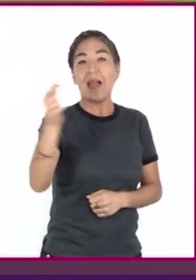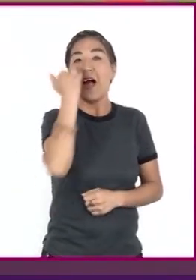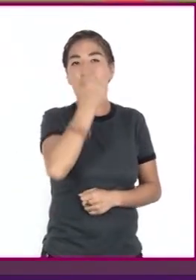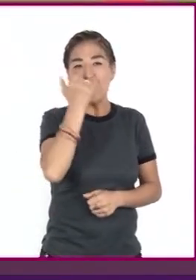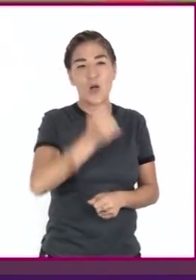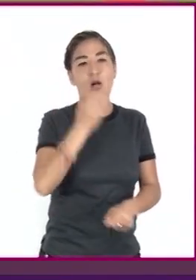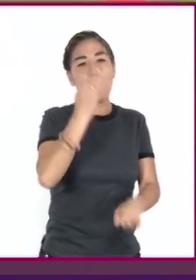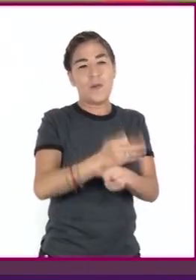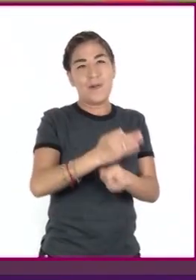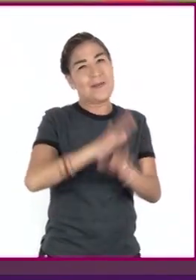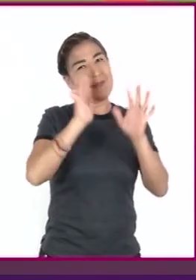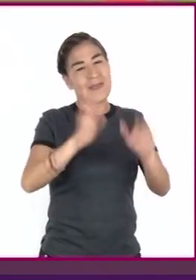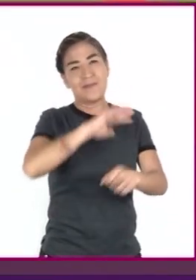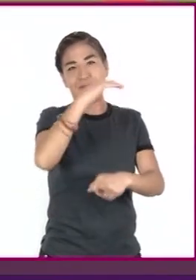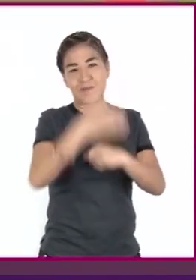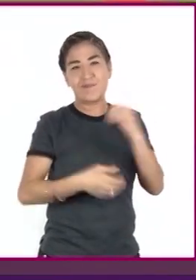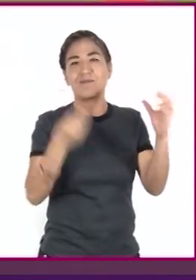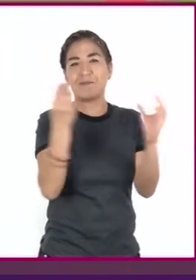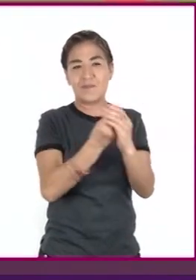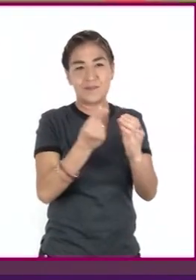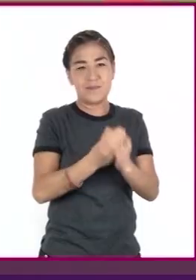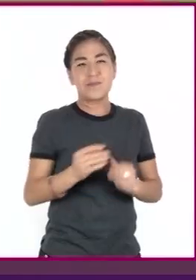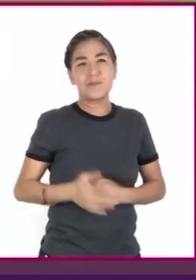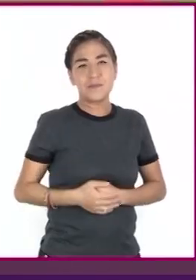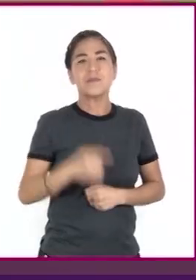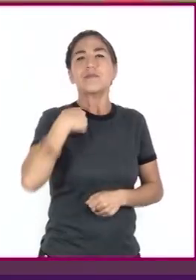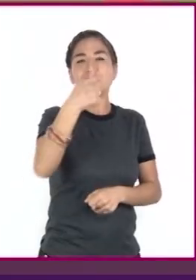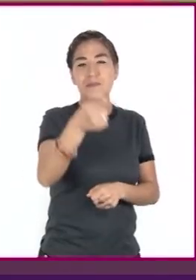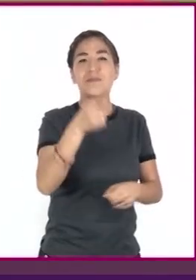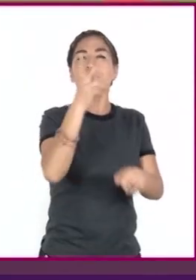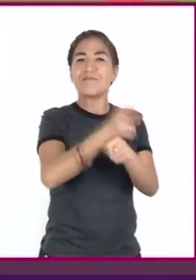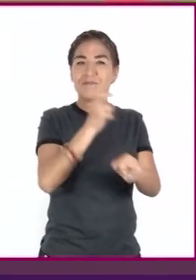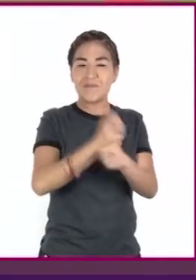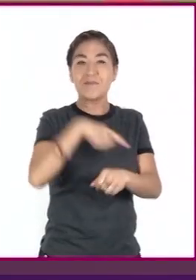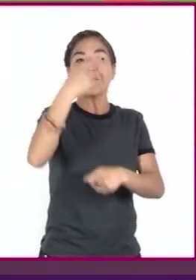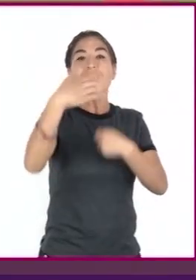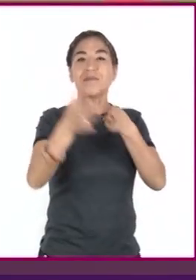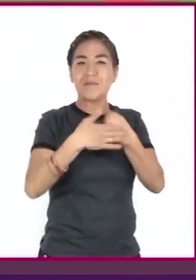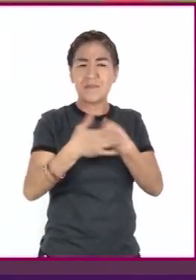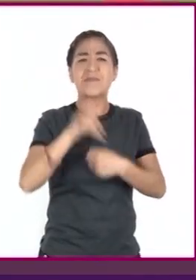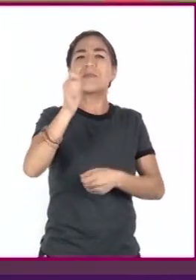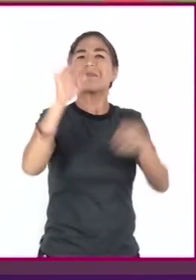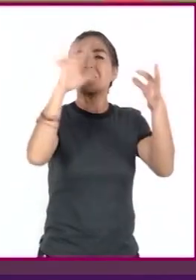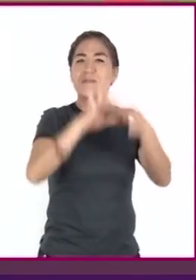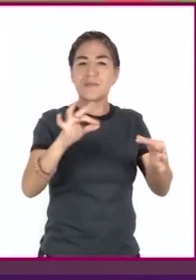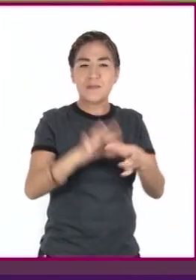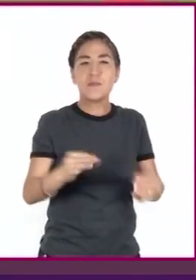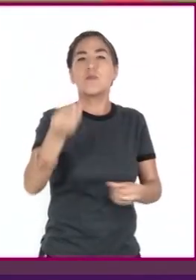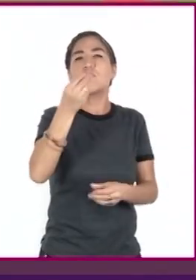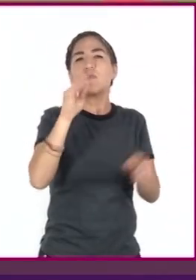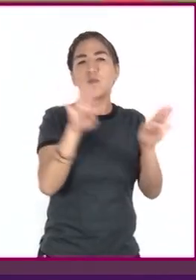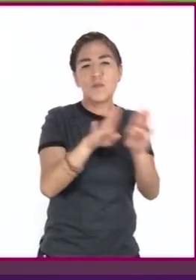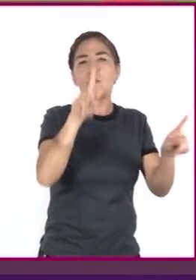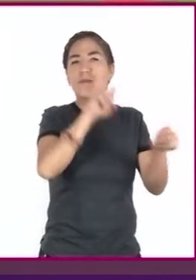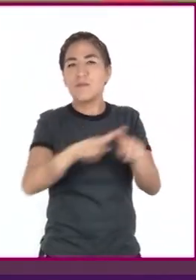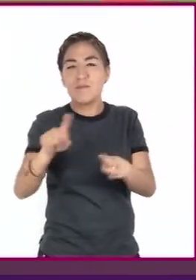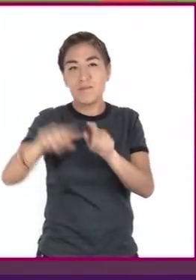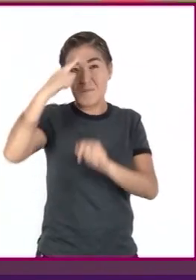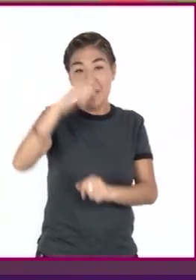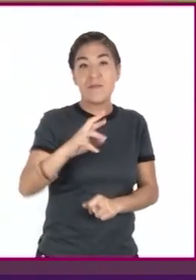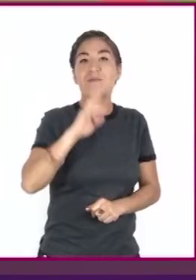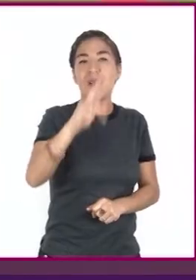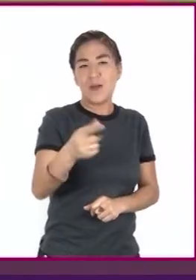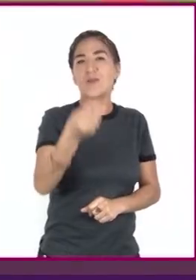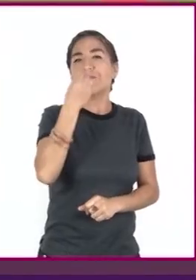hemos llegado al final de esta sesión y les invitamos a la próxima en la que abordaremos cómo diversificar y mejorar